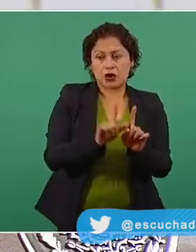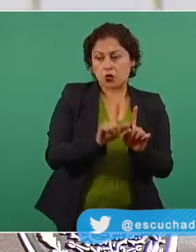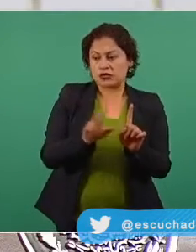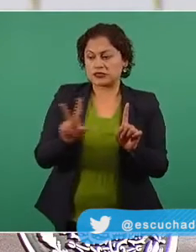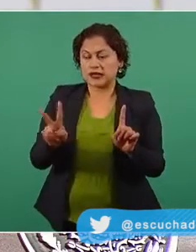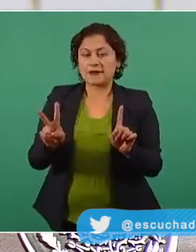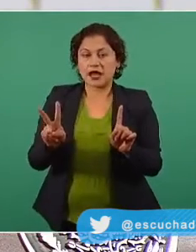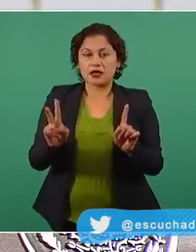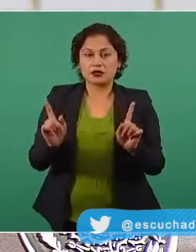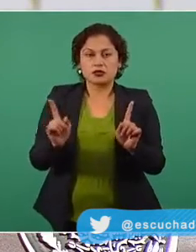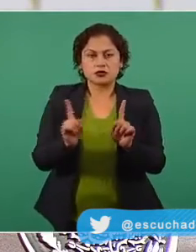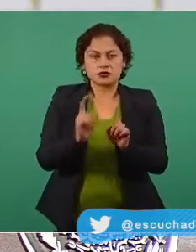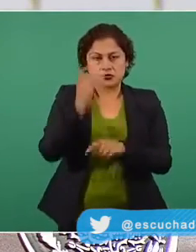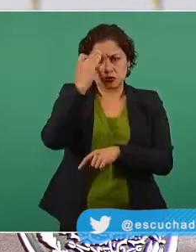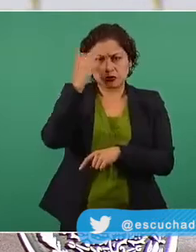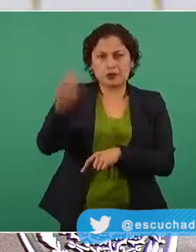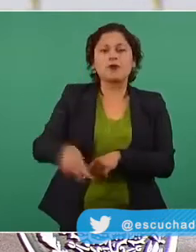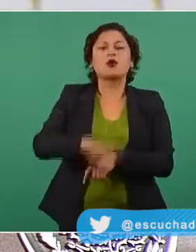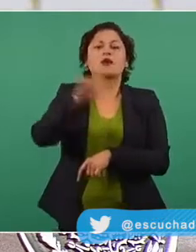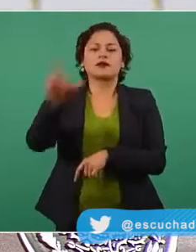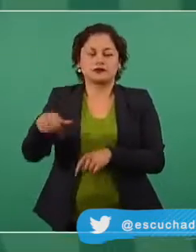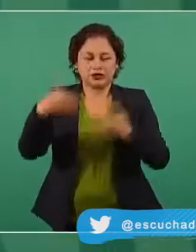ya quedamos.